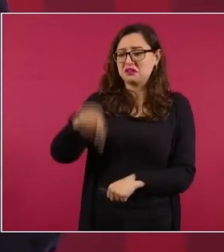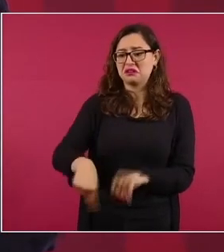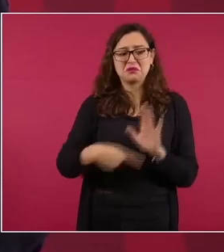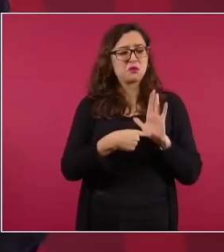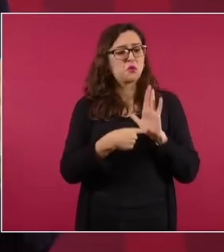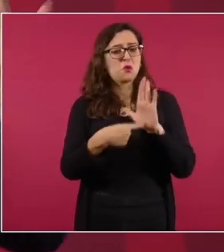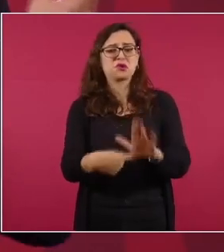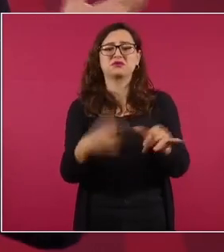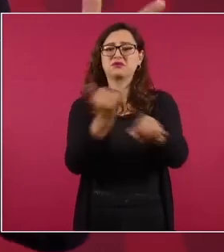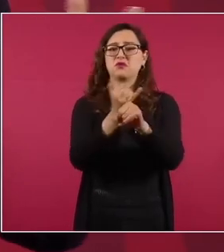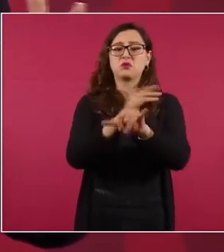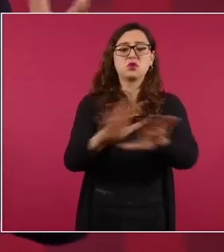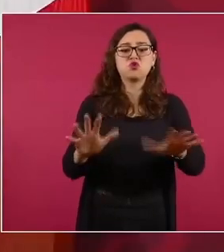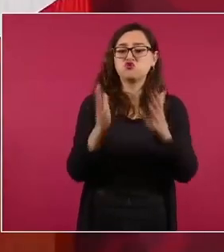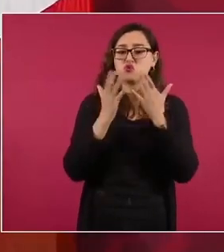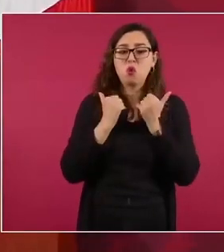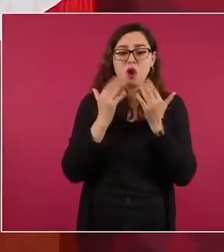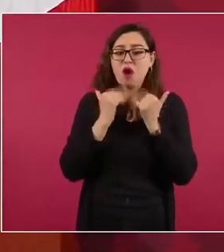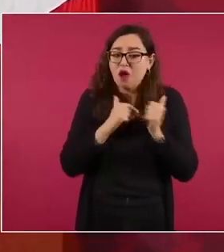Nada más,